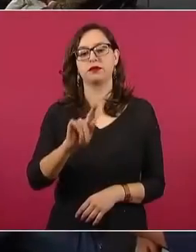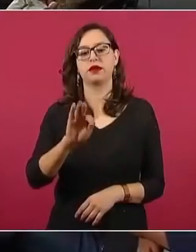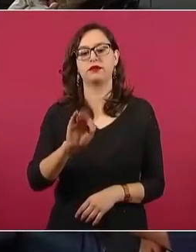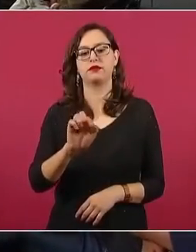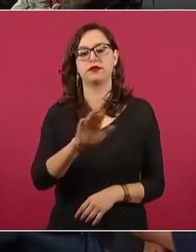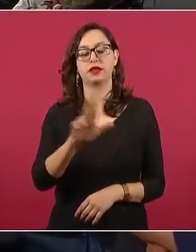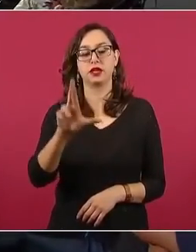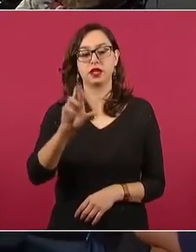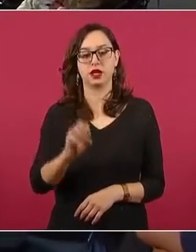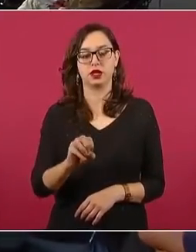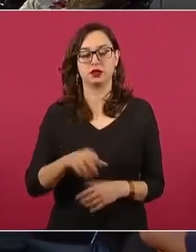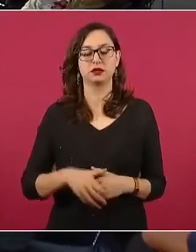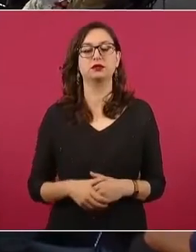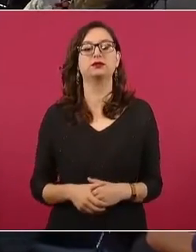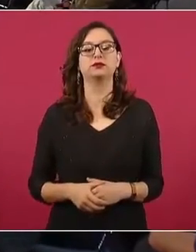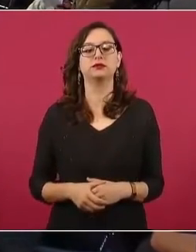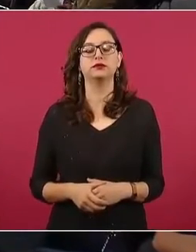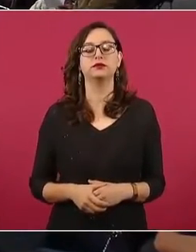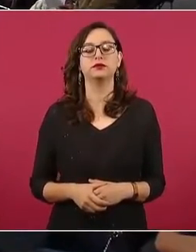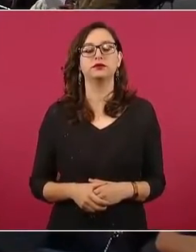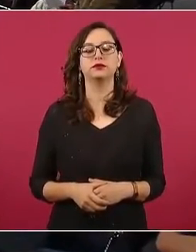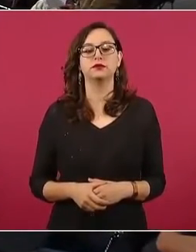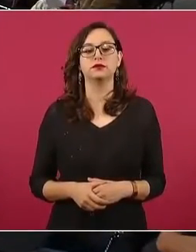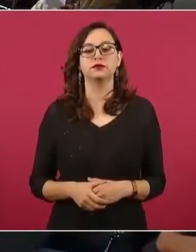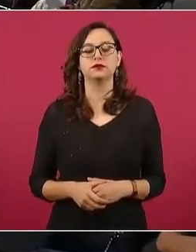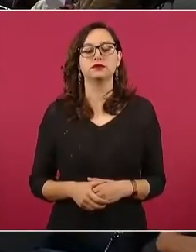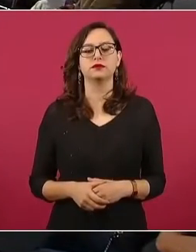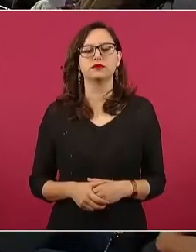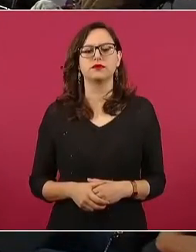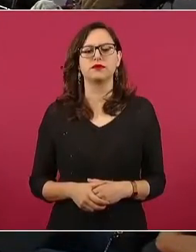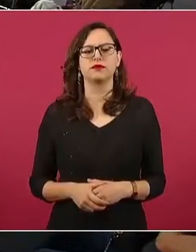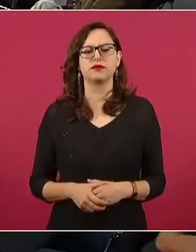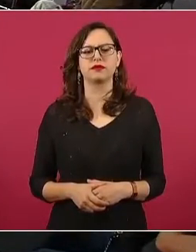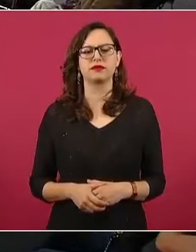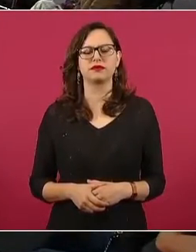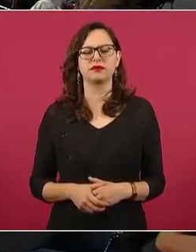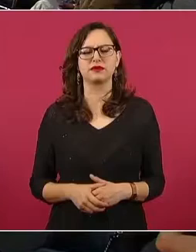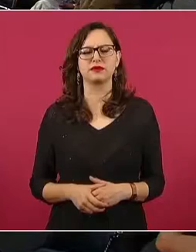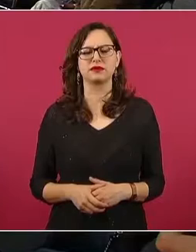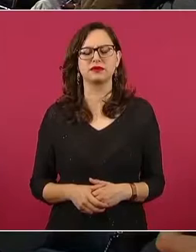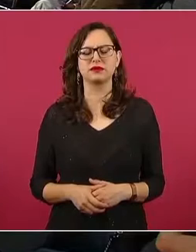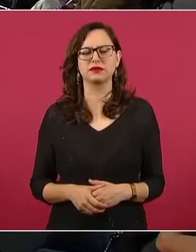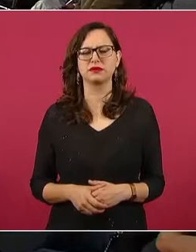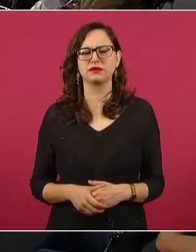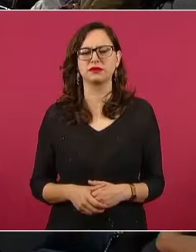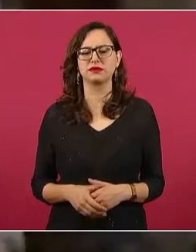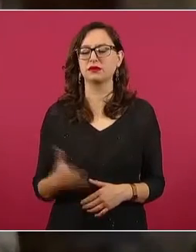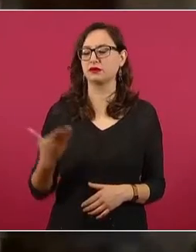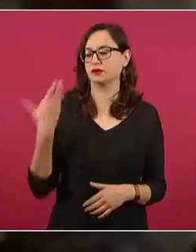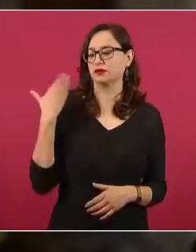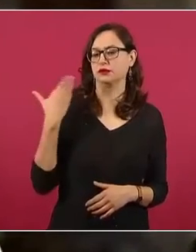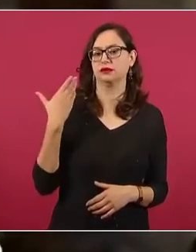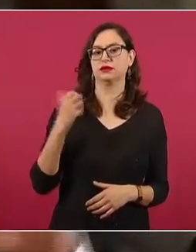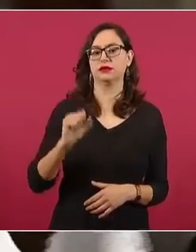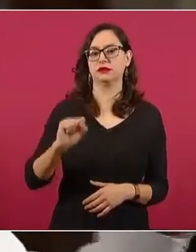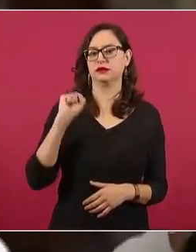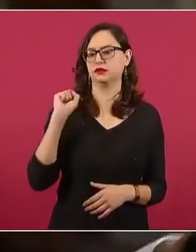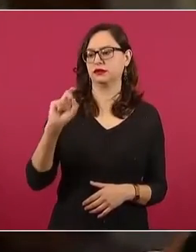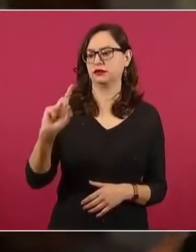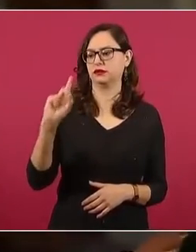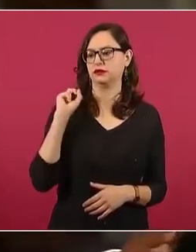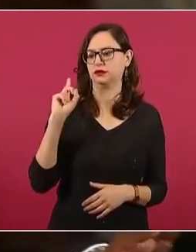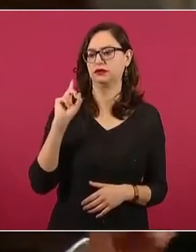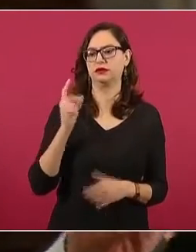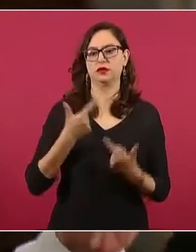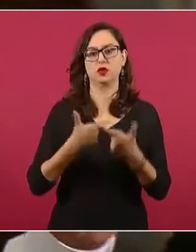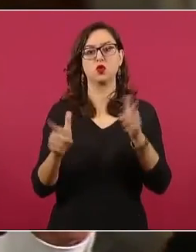Para retomar el proceso de elección interna que tuvo Morena este fin de semana pasada, usted comentó las